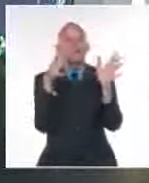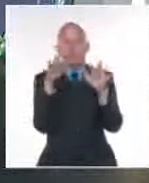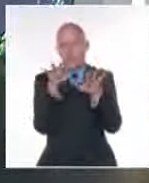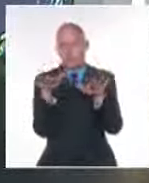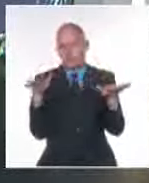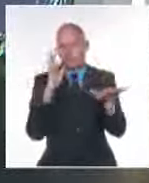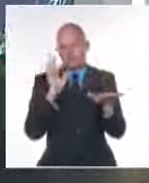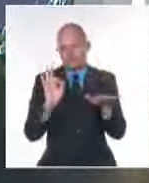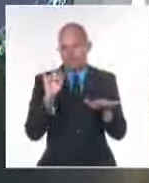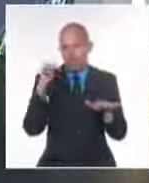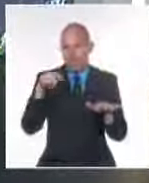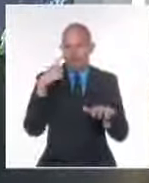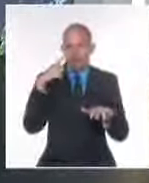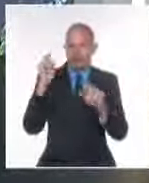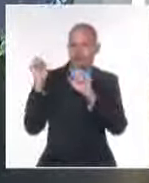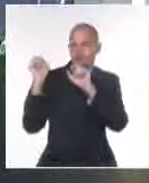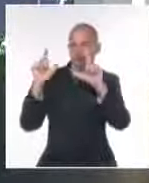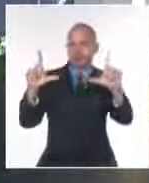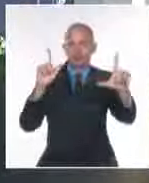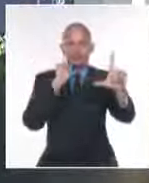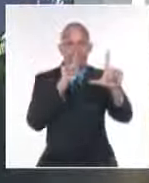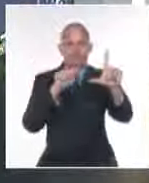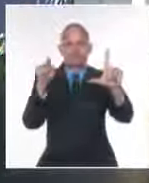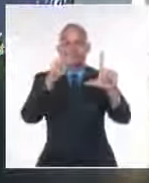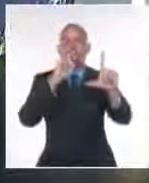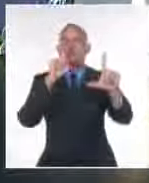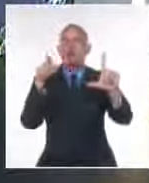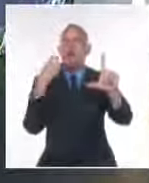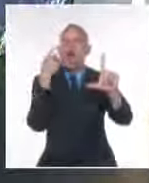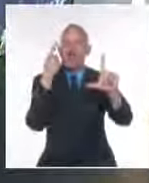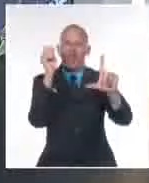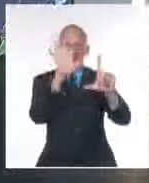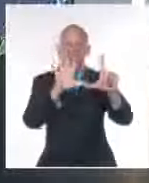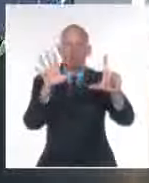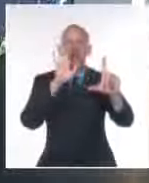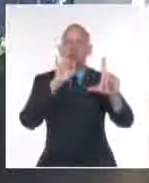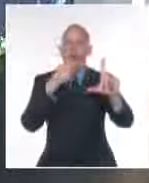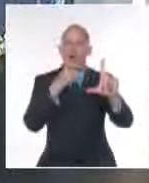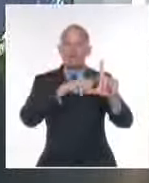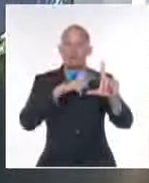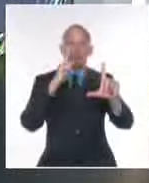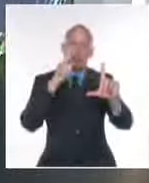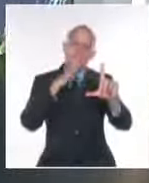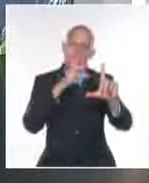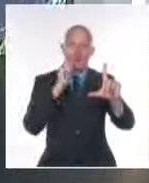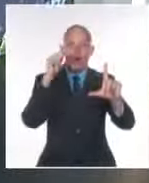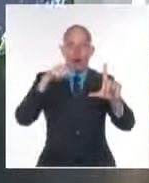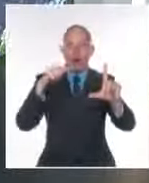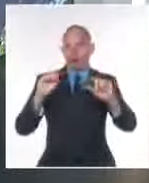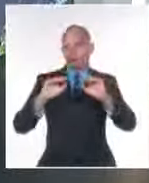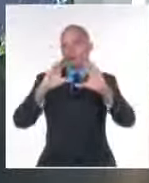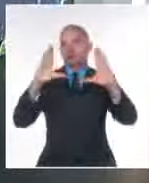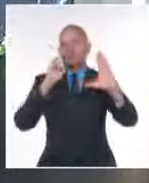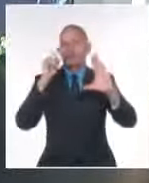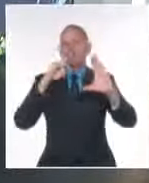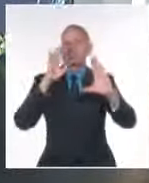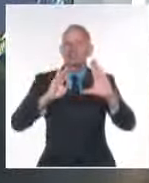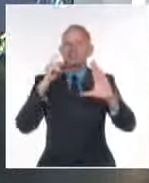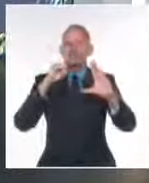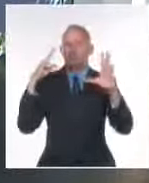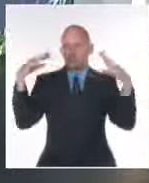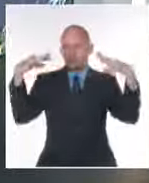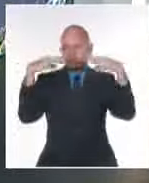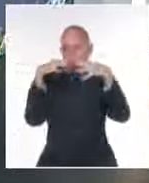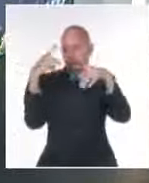incremento ligero de los nublados y las lluvias con respecto al día de ayer. Para mañana se esperan condiciones similares,